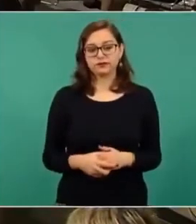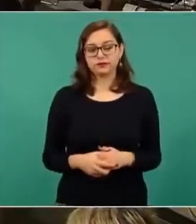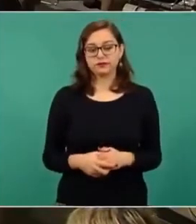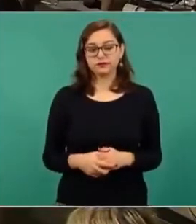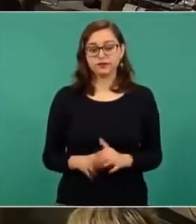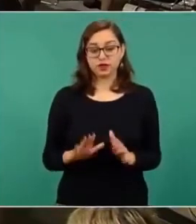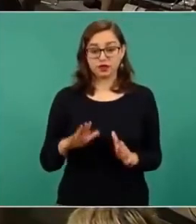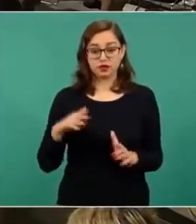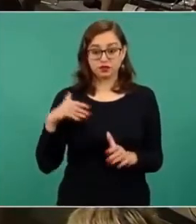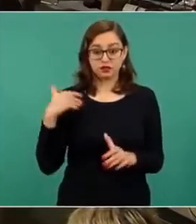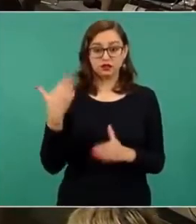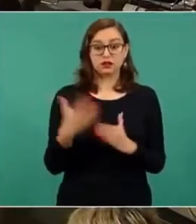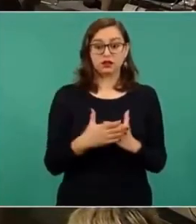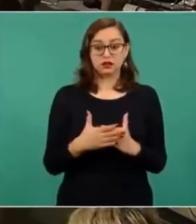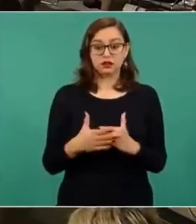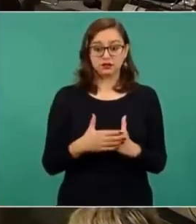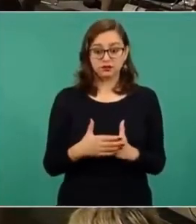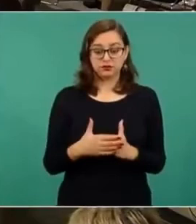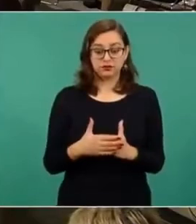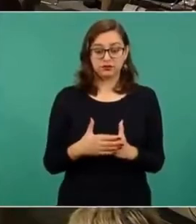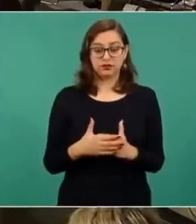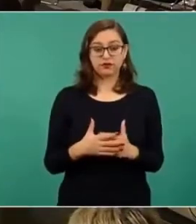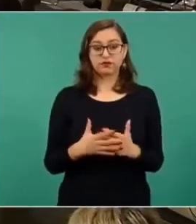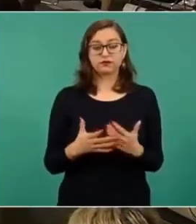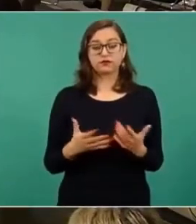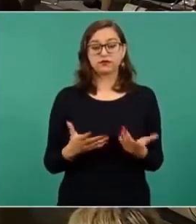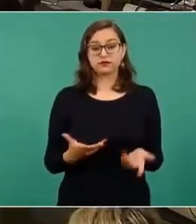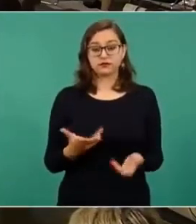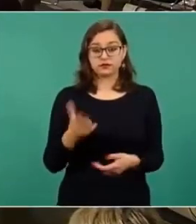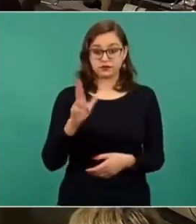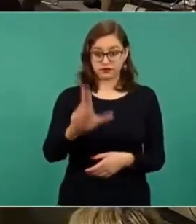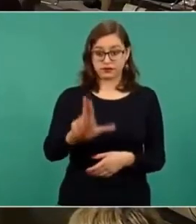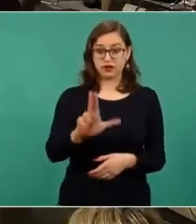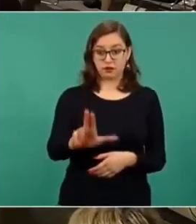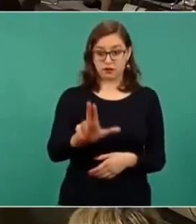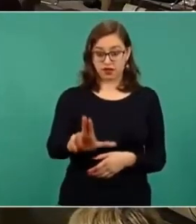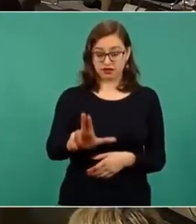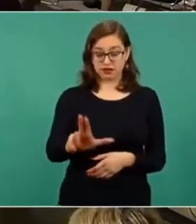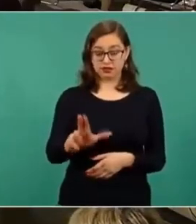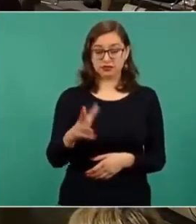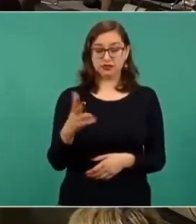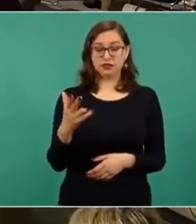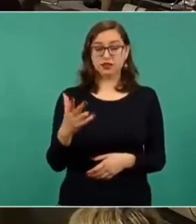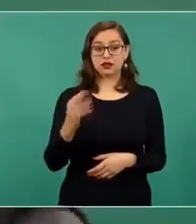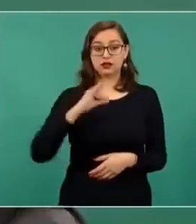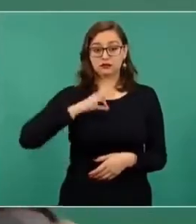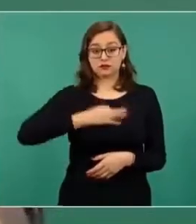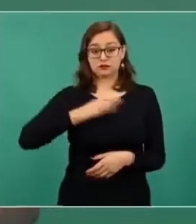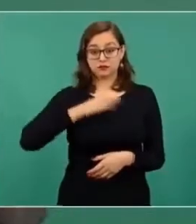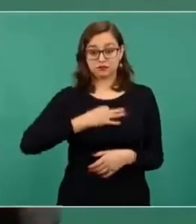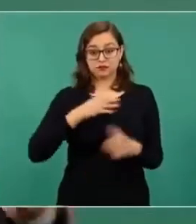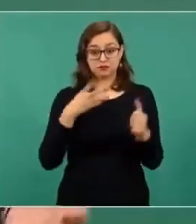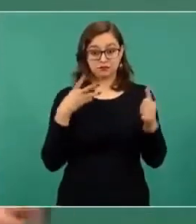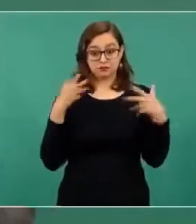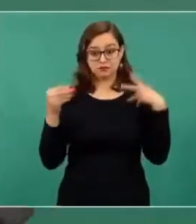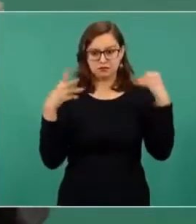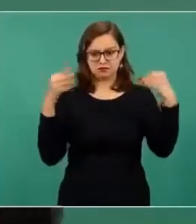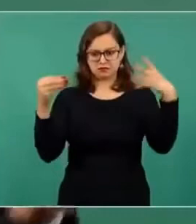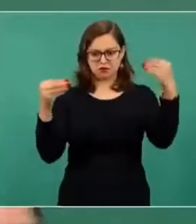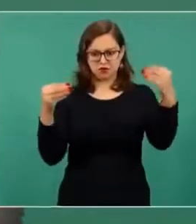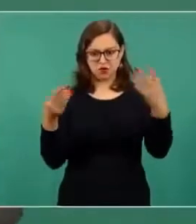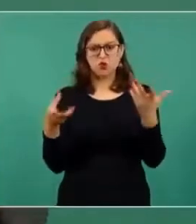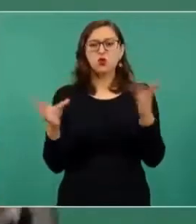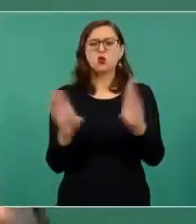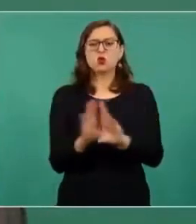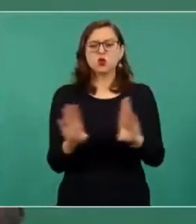cómo va la pandemia el martes próximo, pues vamos a seguir informando de que